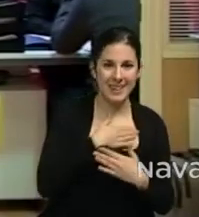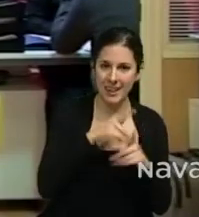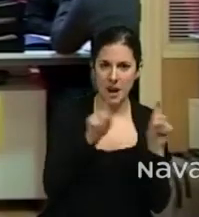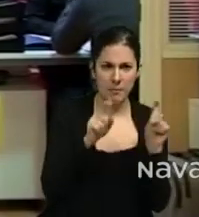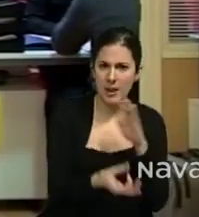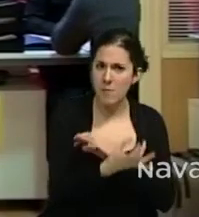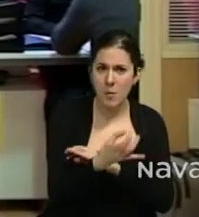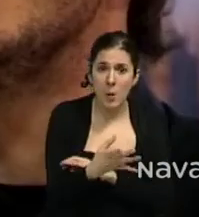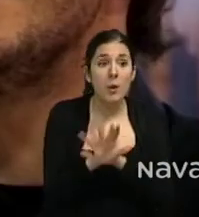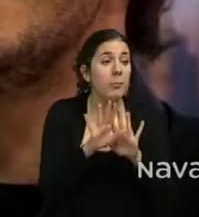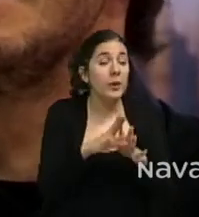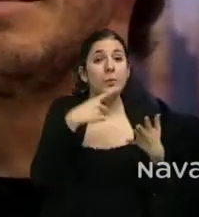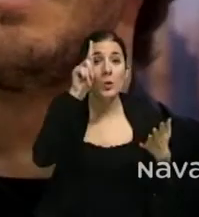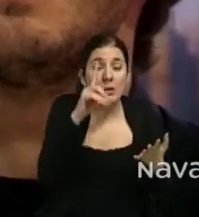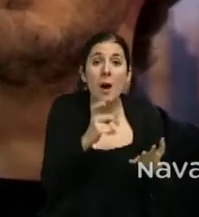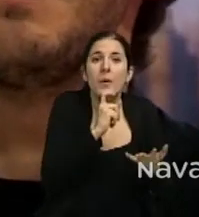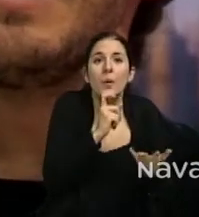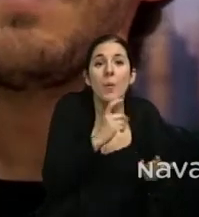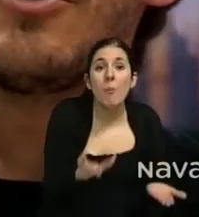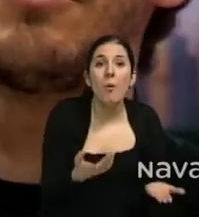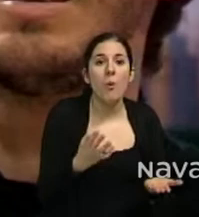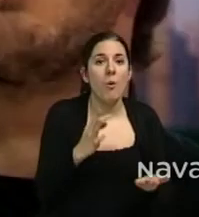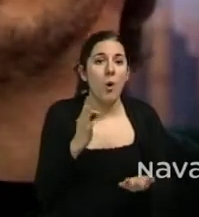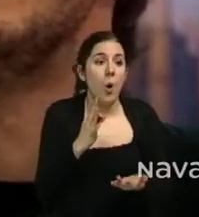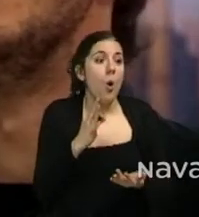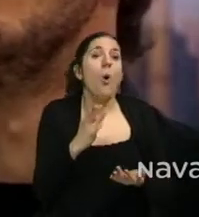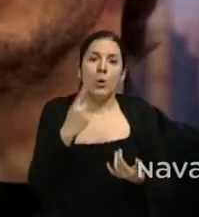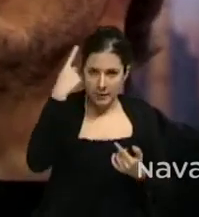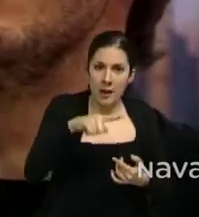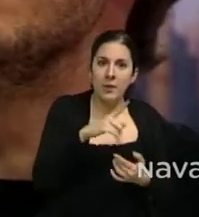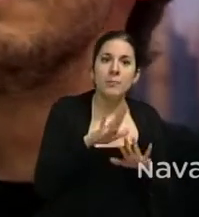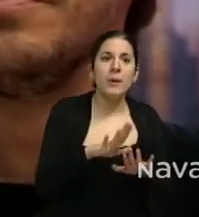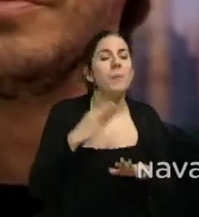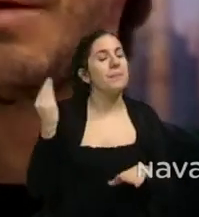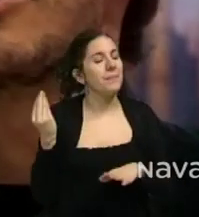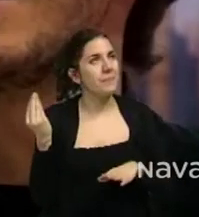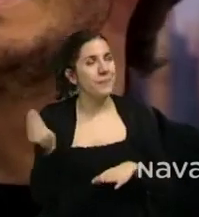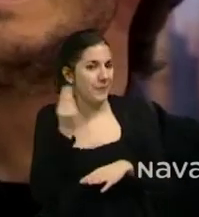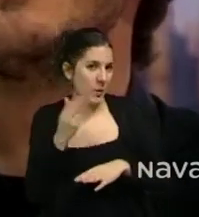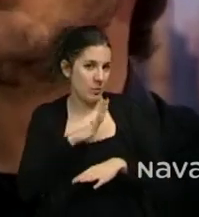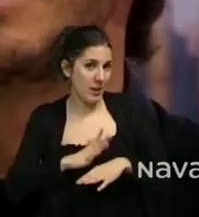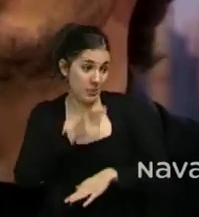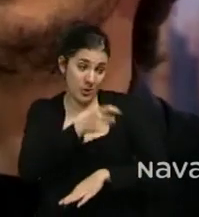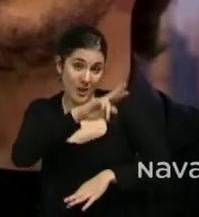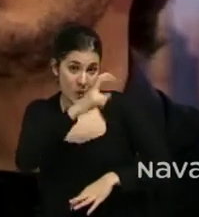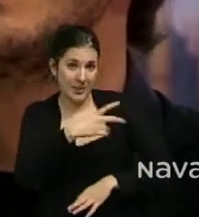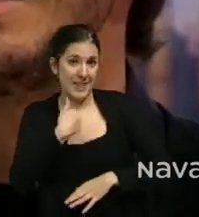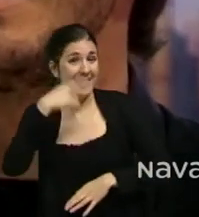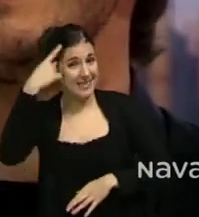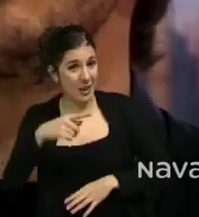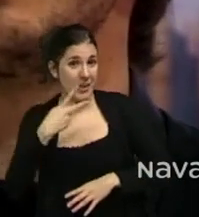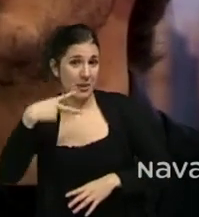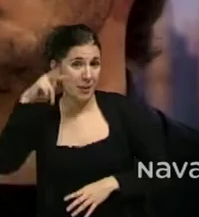pero igual no tienen esa idea o si la tienen, siempre prefieren hacerlo de la mano de una persona que ya esté en el mercado, que ya